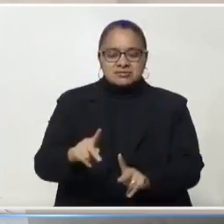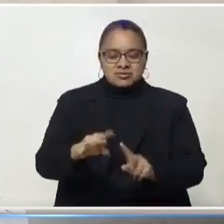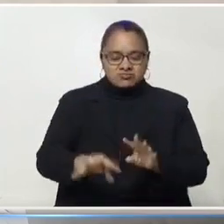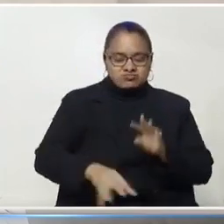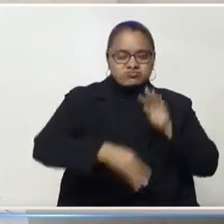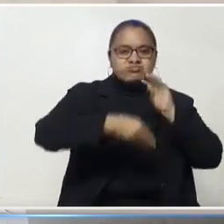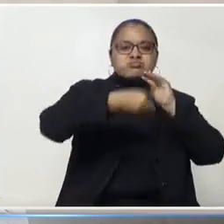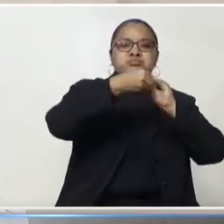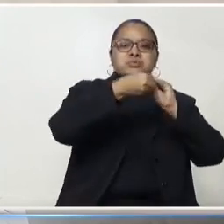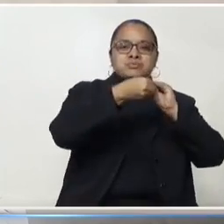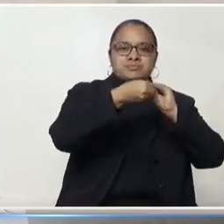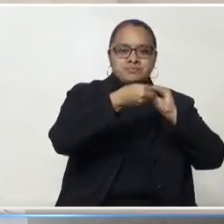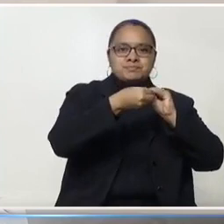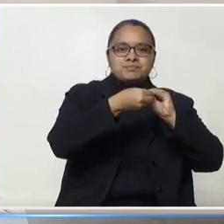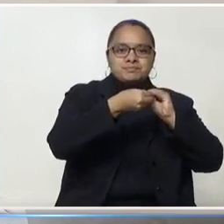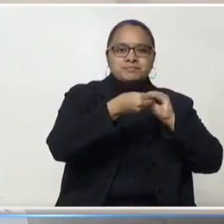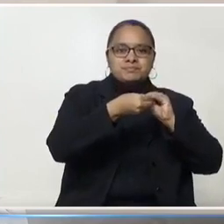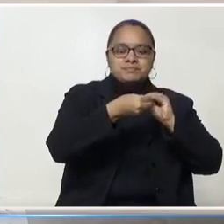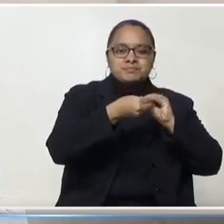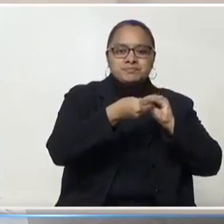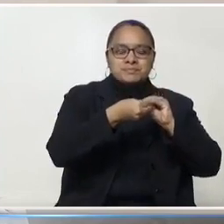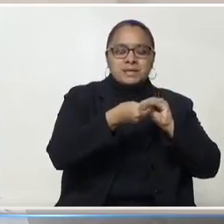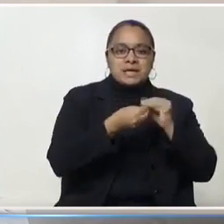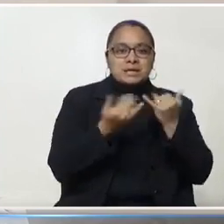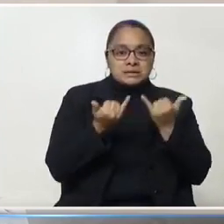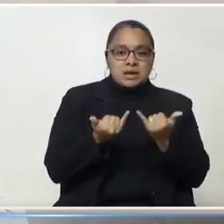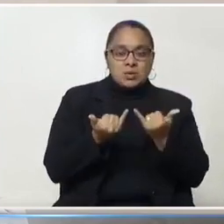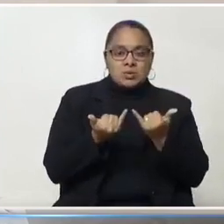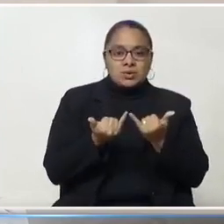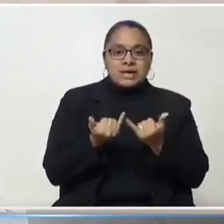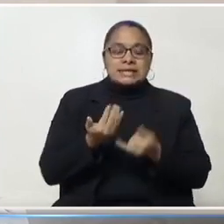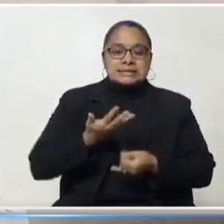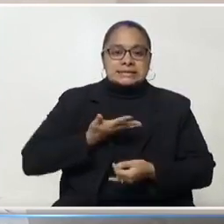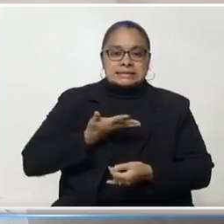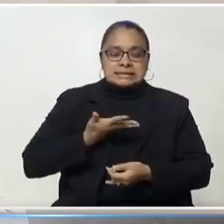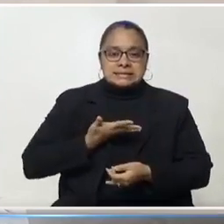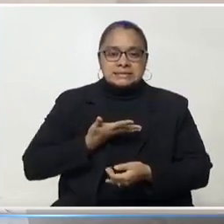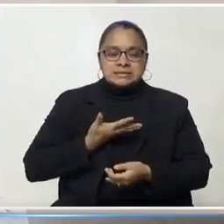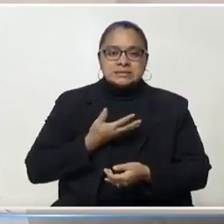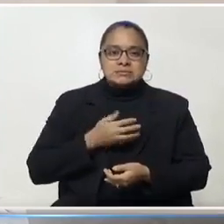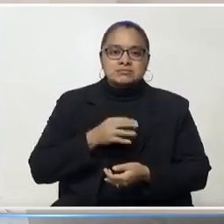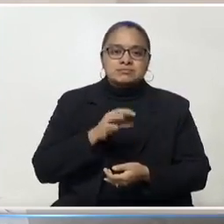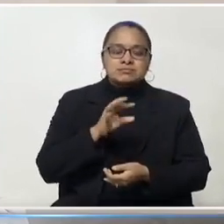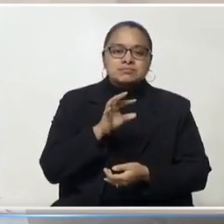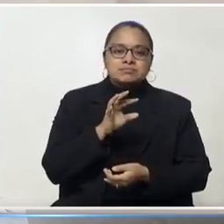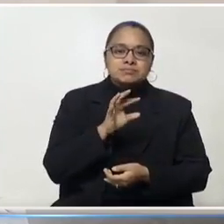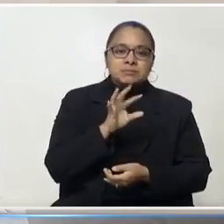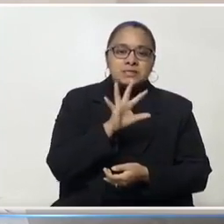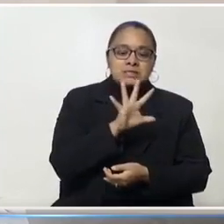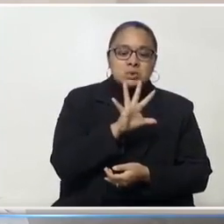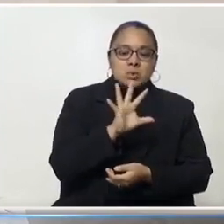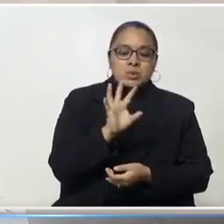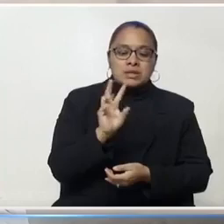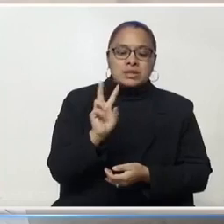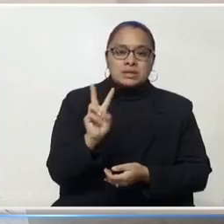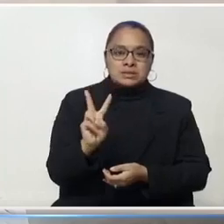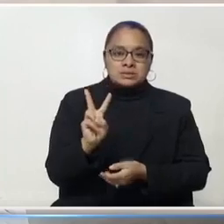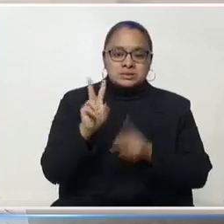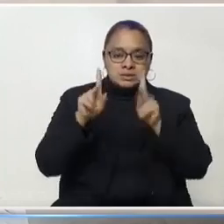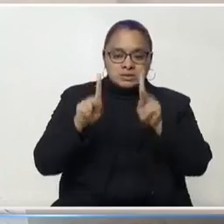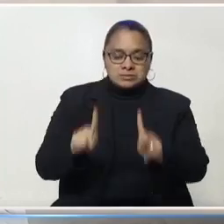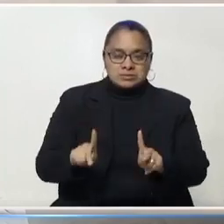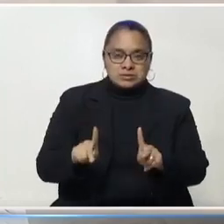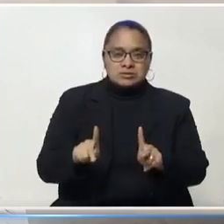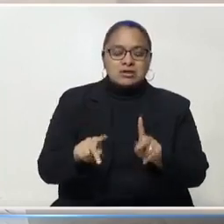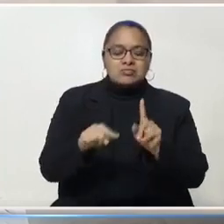coronavirus COVID-19. Por lo tanto, en estos momentos hay 52 casos